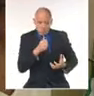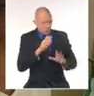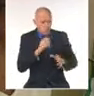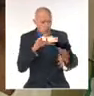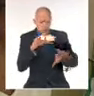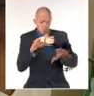población.